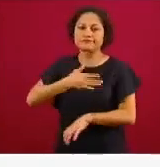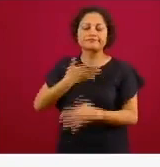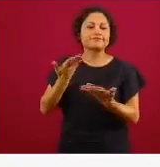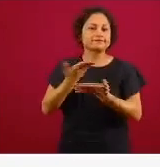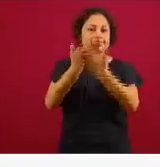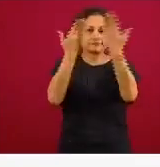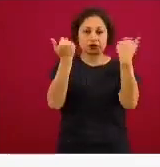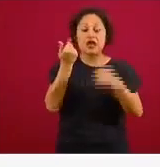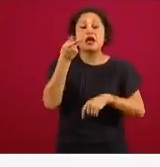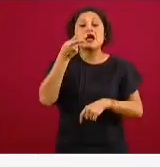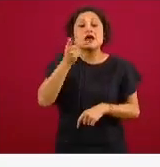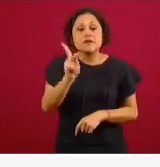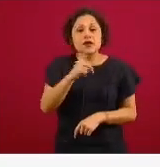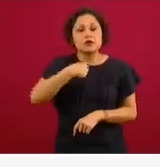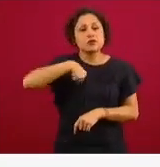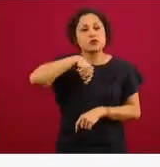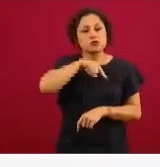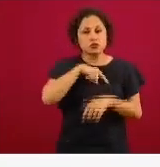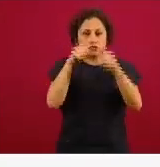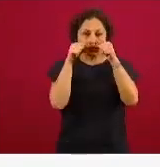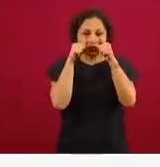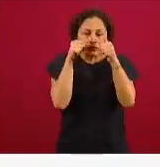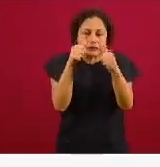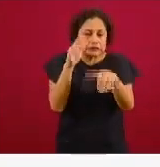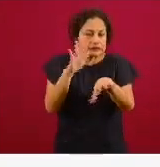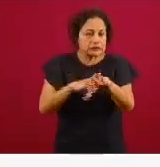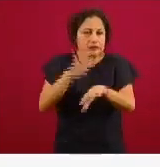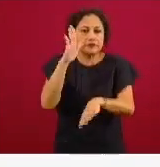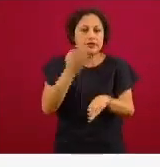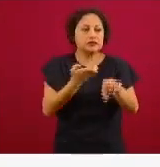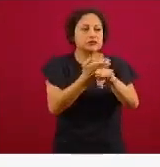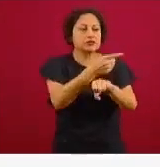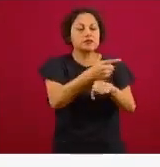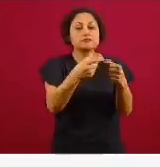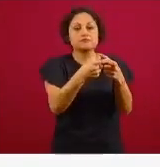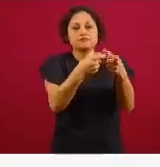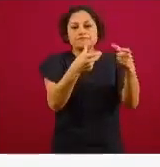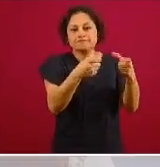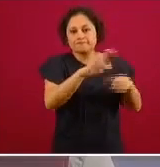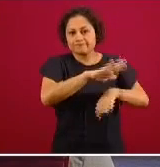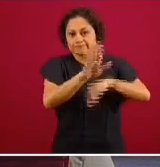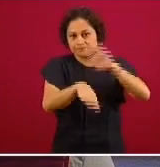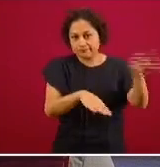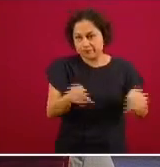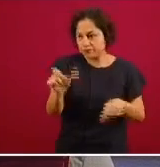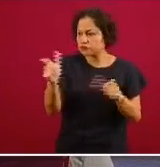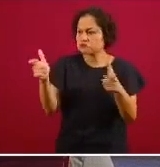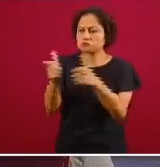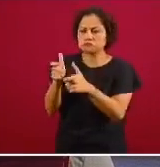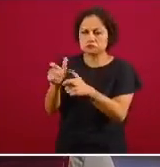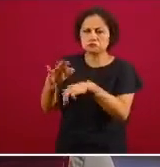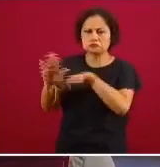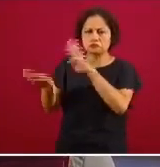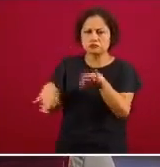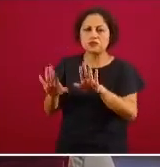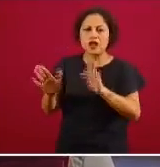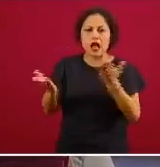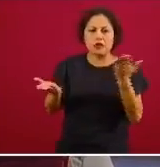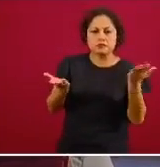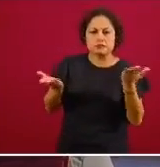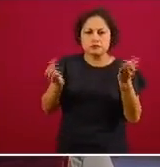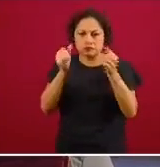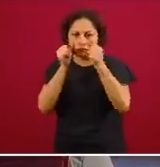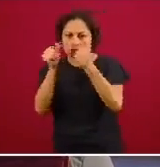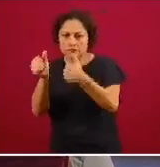federativas donde la letalidad pudiera estar importantemente más alta que en otras para cuidar los